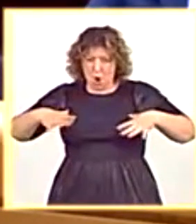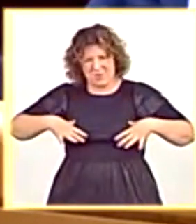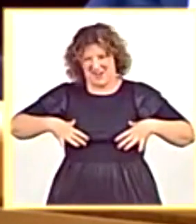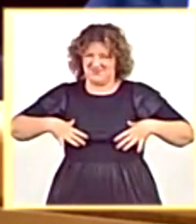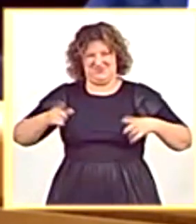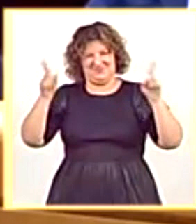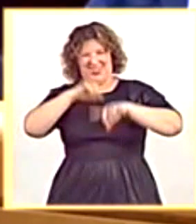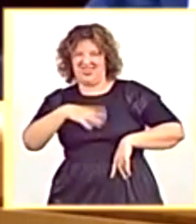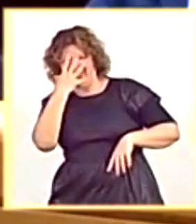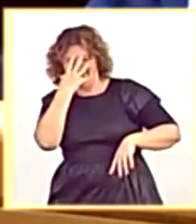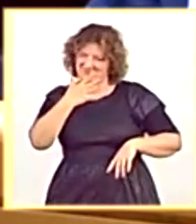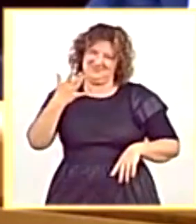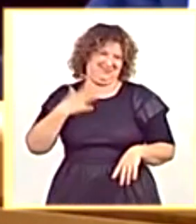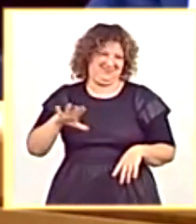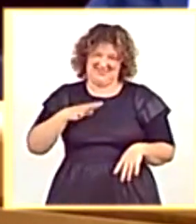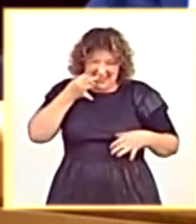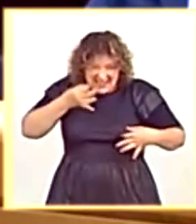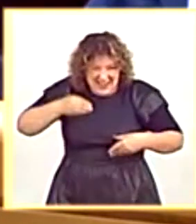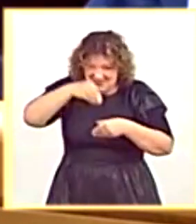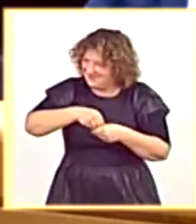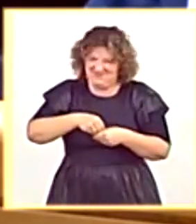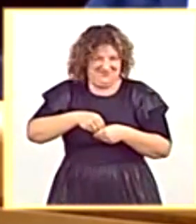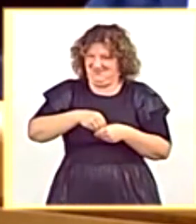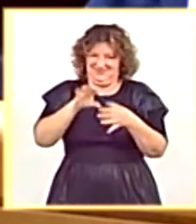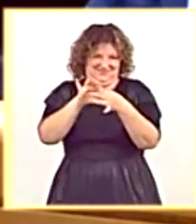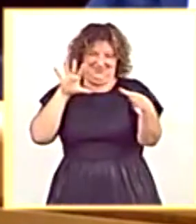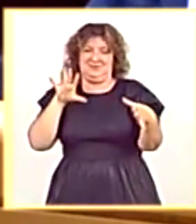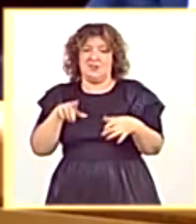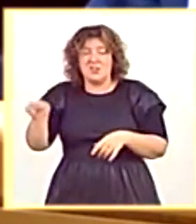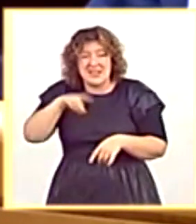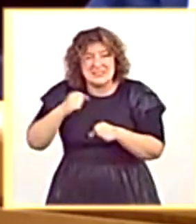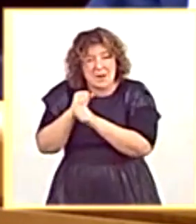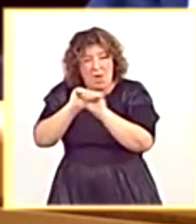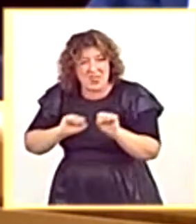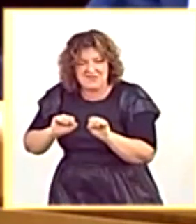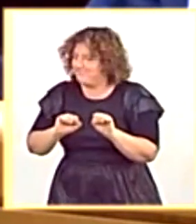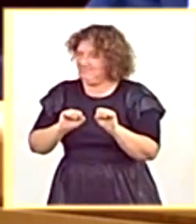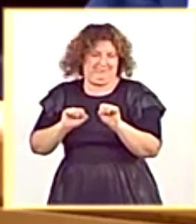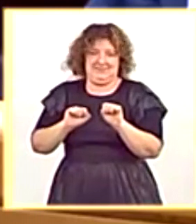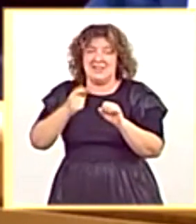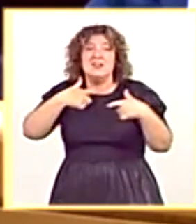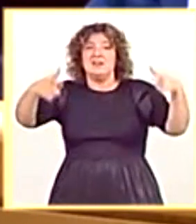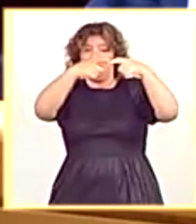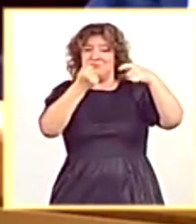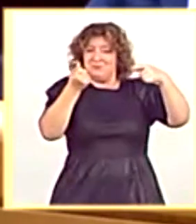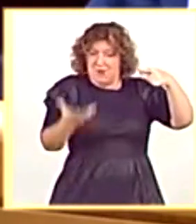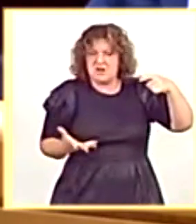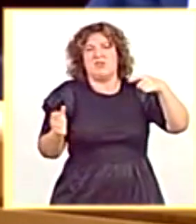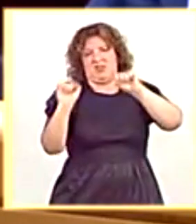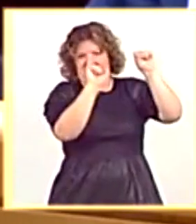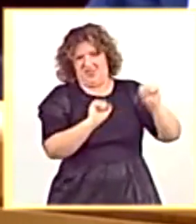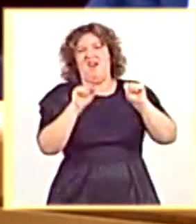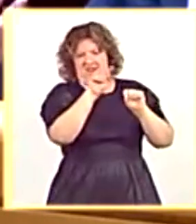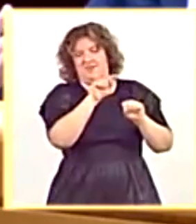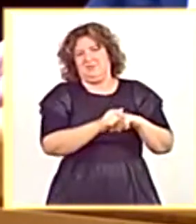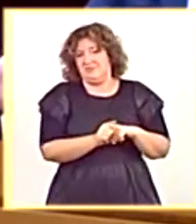No se disfracen de lo que no son. Ustedes defienden a la clase trabajadora, no. Ustedes defienden a las clases altas, a las clases pudientes, y